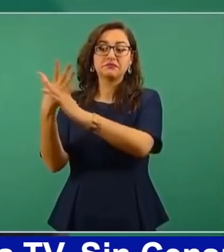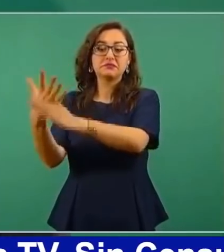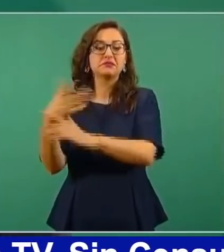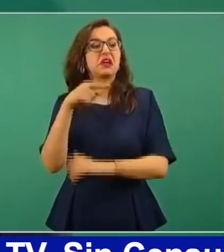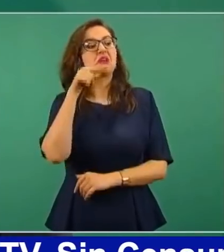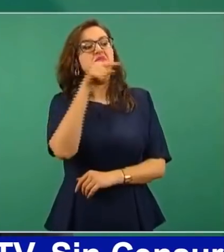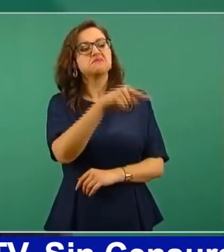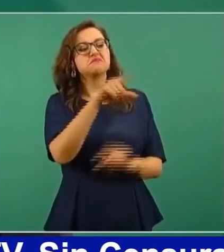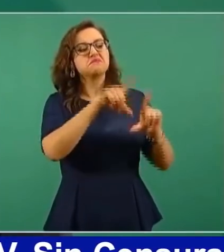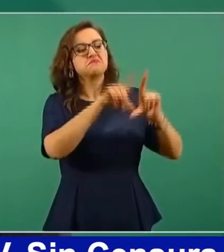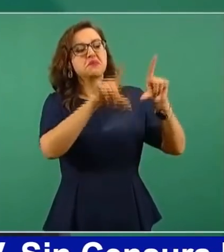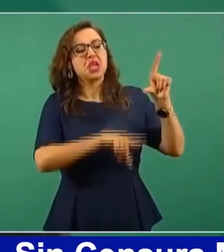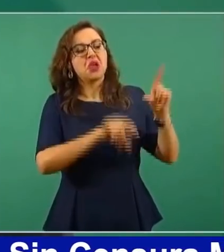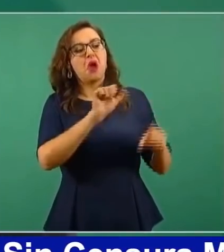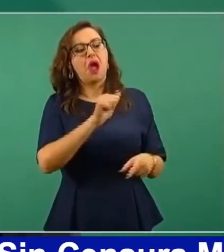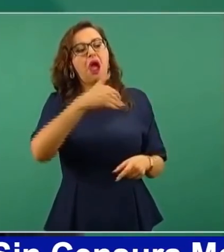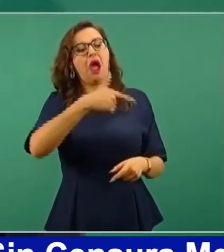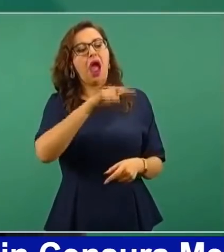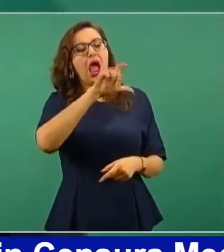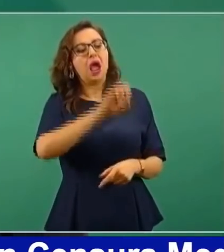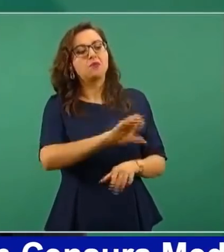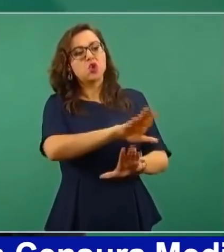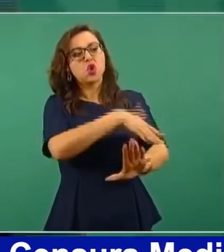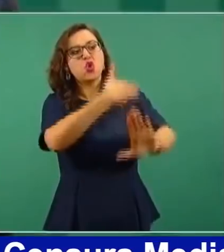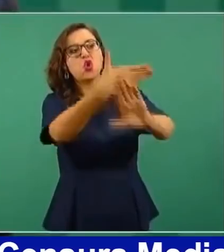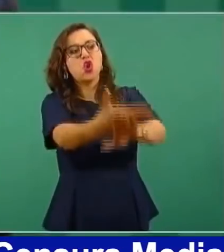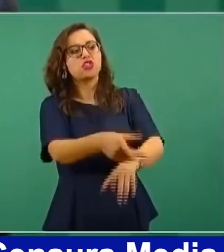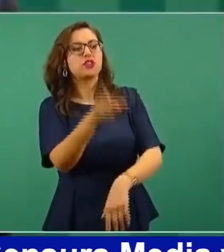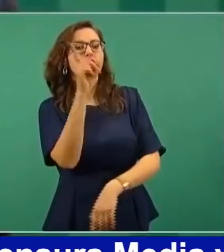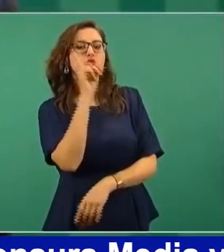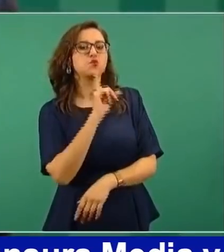feminismo, en contra las mujeres, pues no.